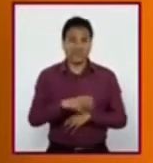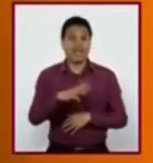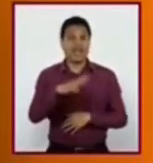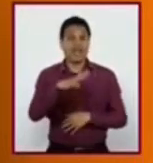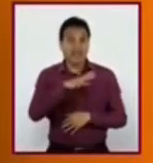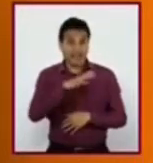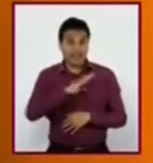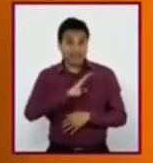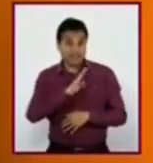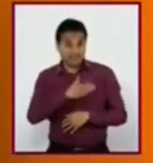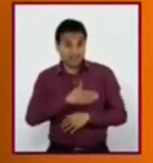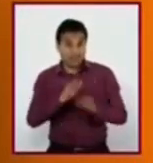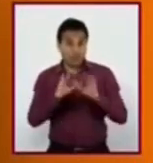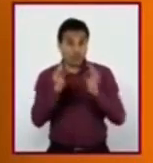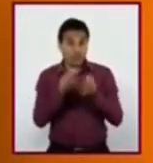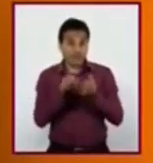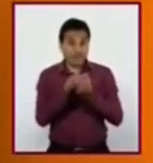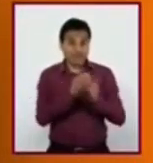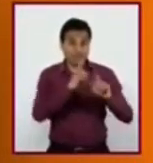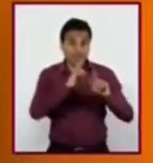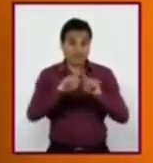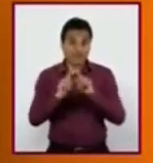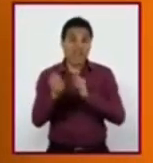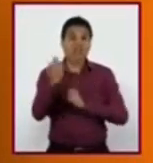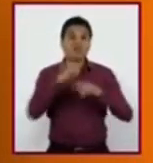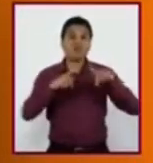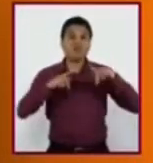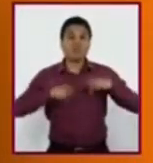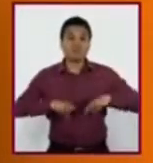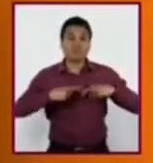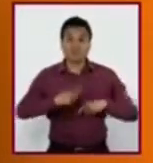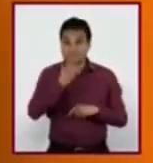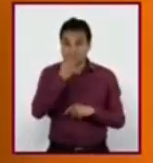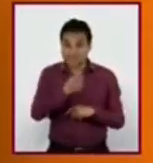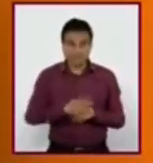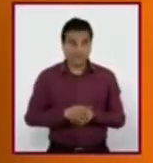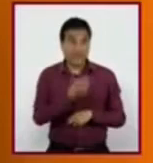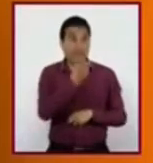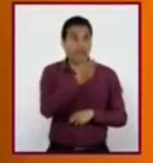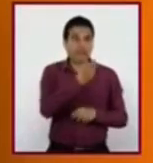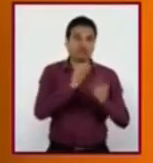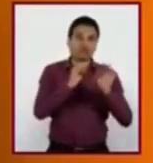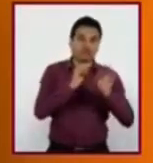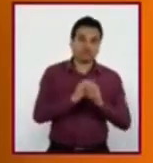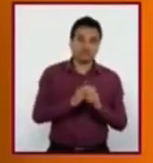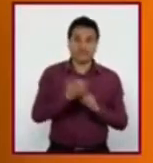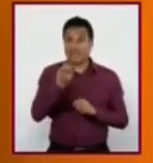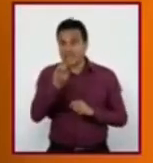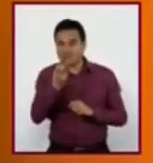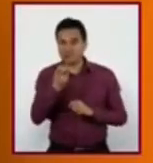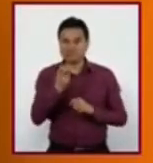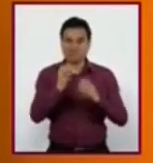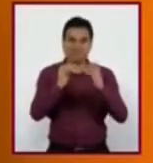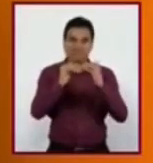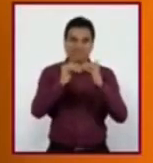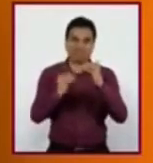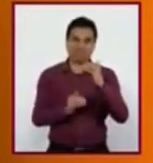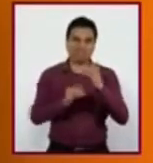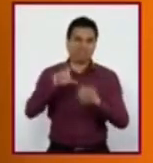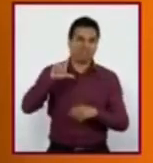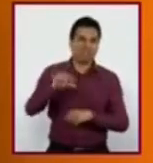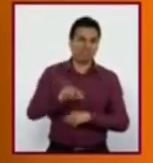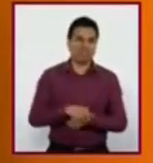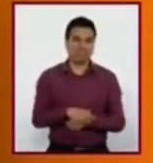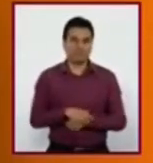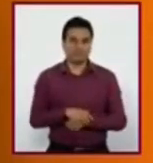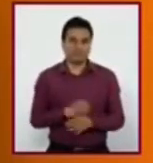el español que son consideradas por algunos como correctas o deseables. Y otras como inferiores o incorrectas,